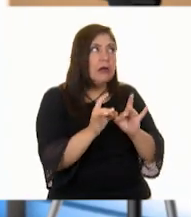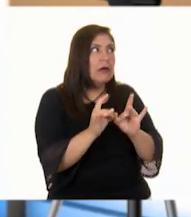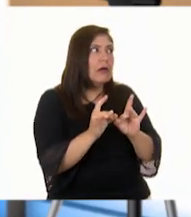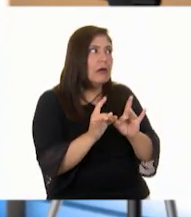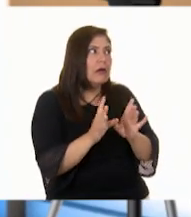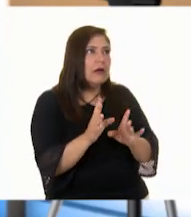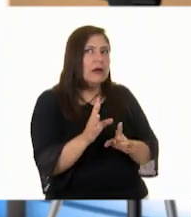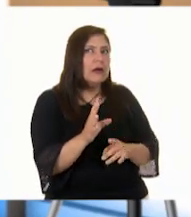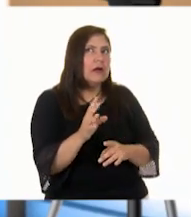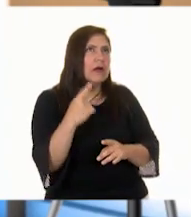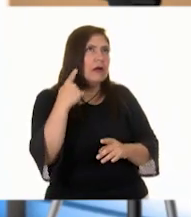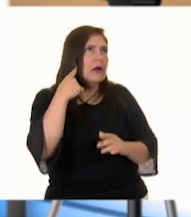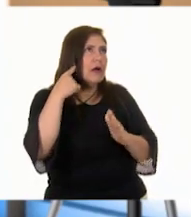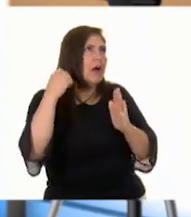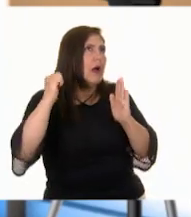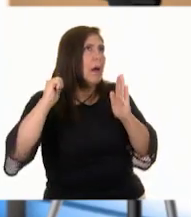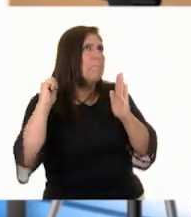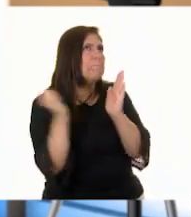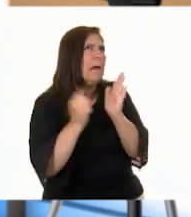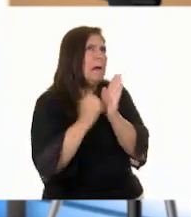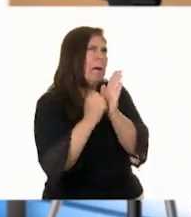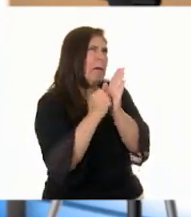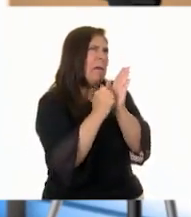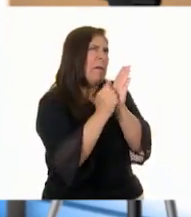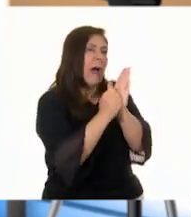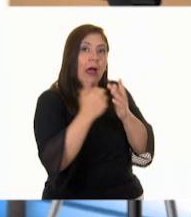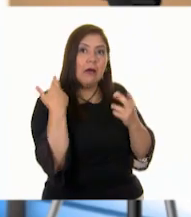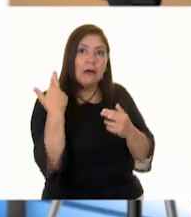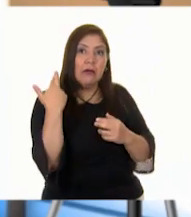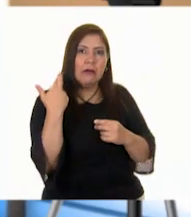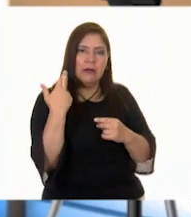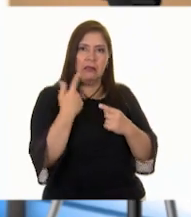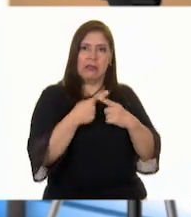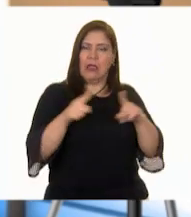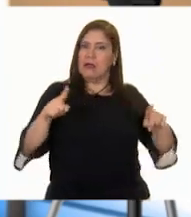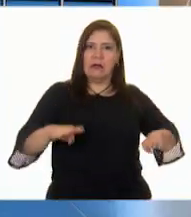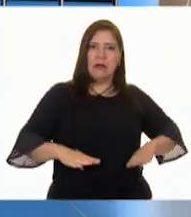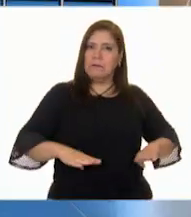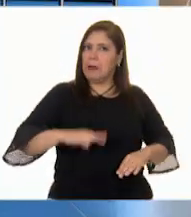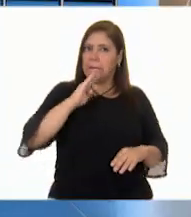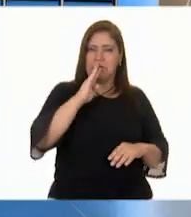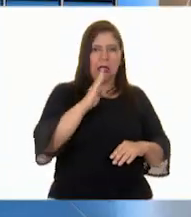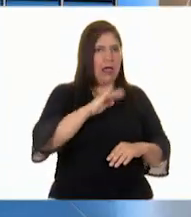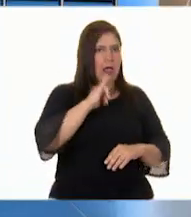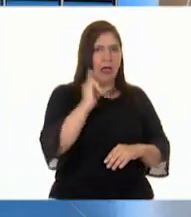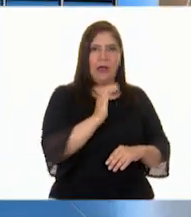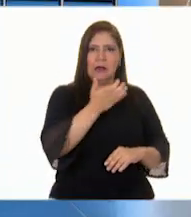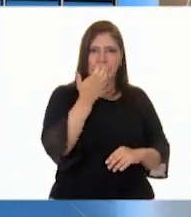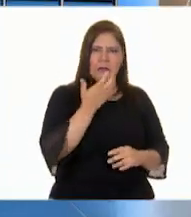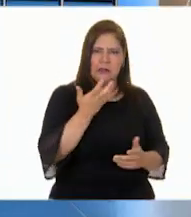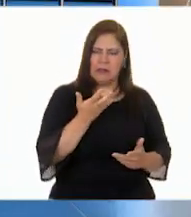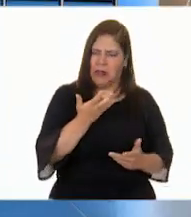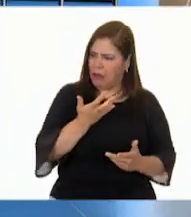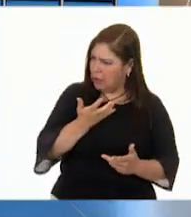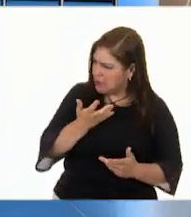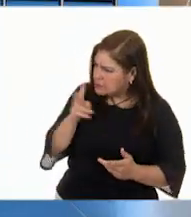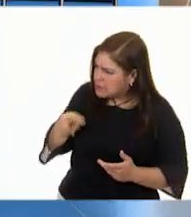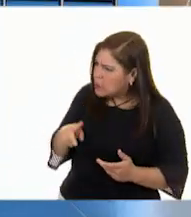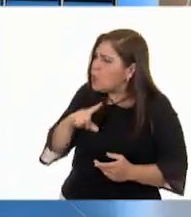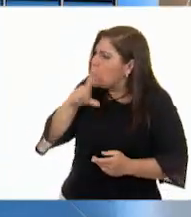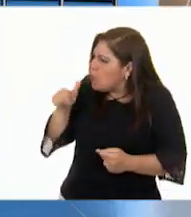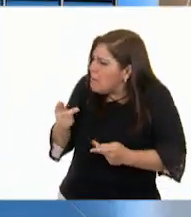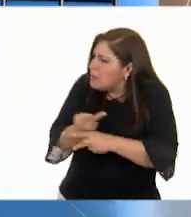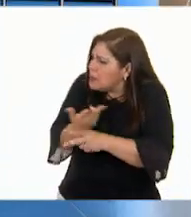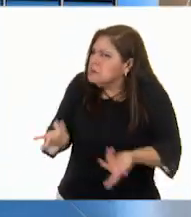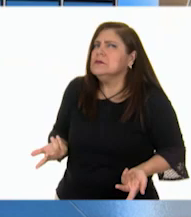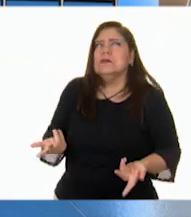alguien comenzó a tocar la puerta muy fuerte, diferente a como lo hace mi mamá. ¡Uy, ¿en serio? ¿Y qué fue